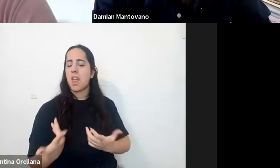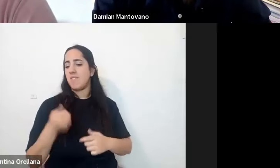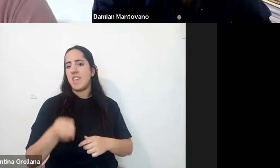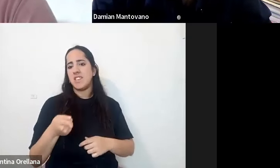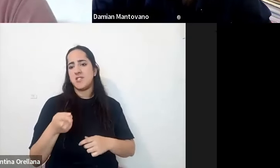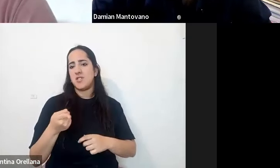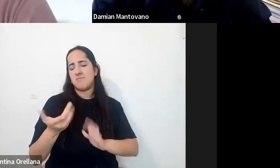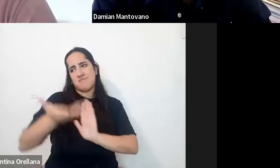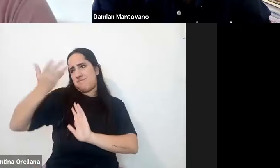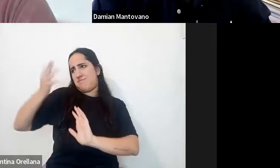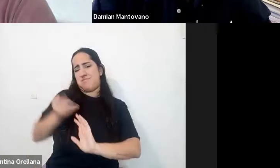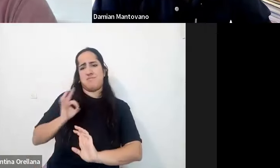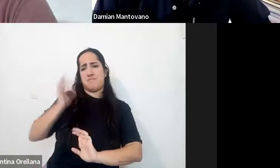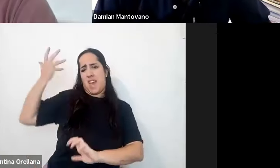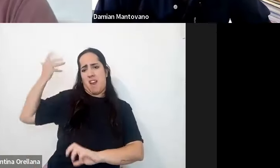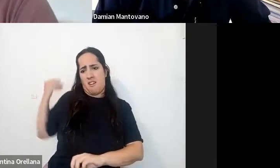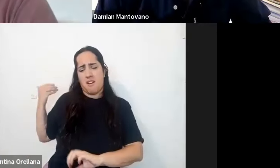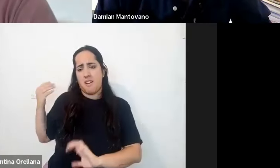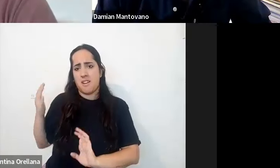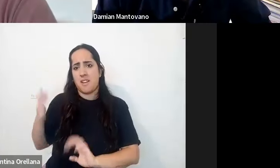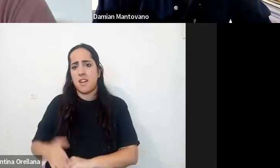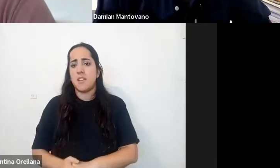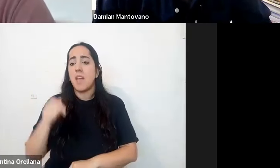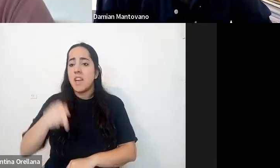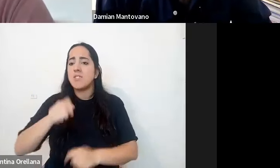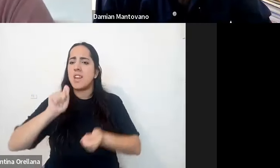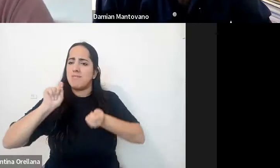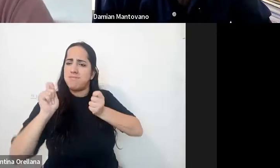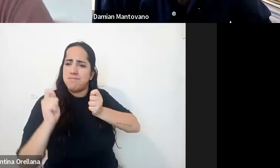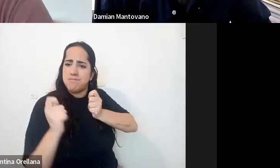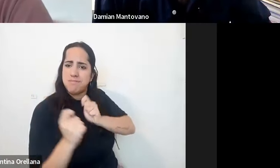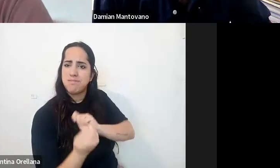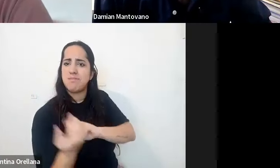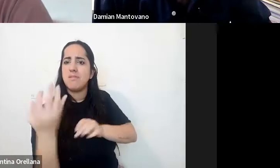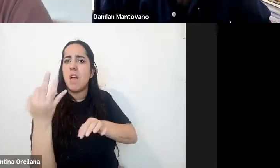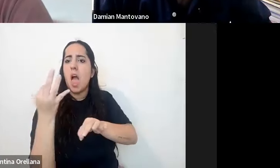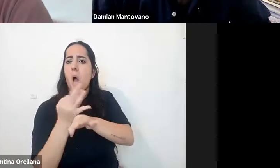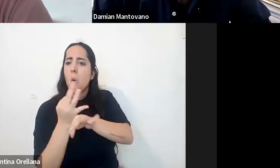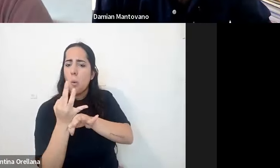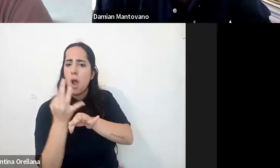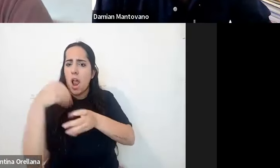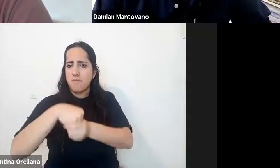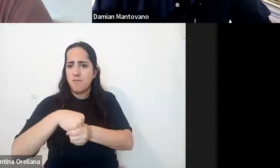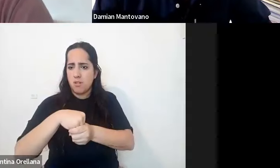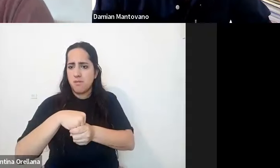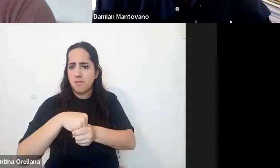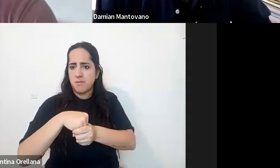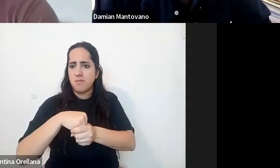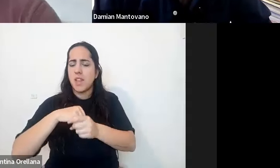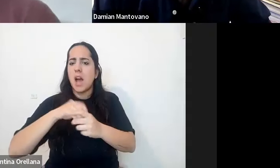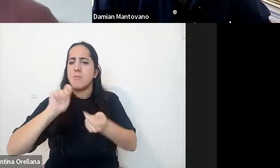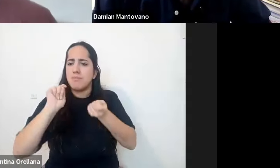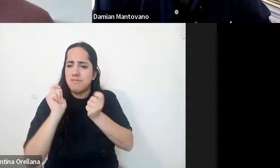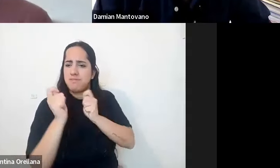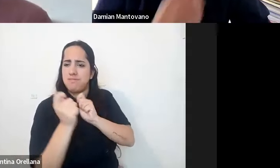modificarse desde las escuelas y desde la mirada de la educación especial pero para mí es